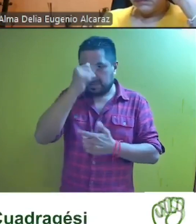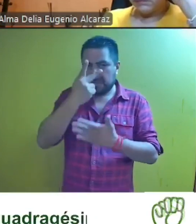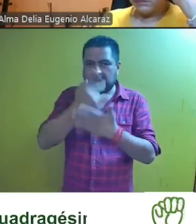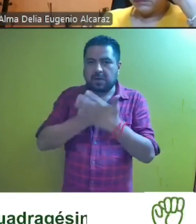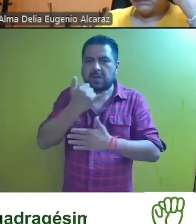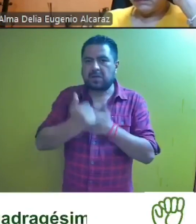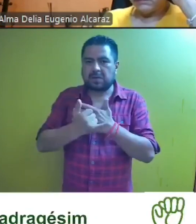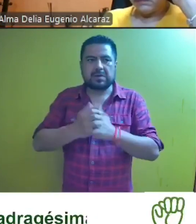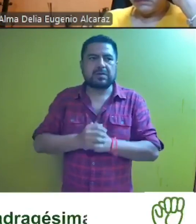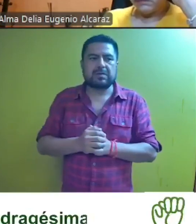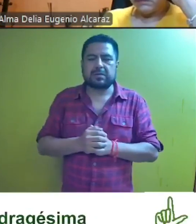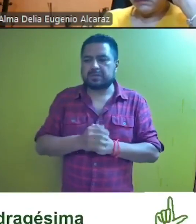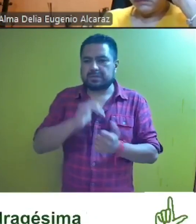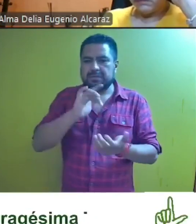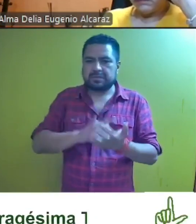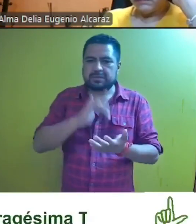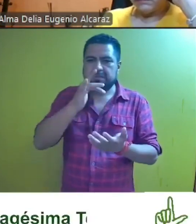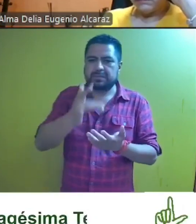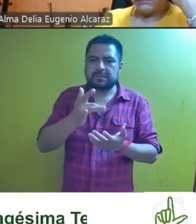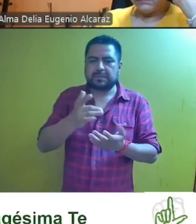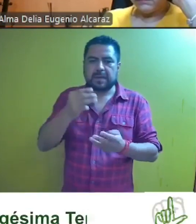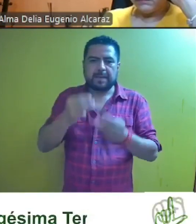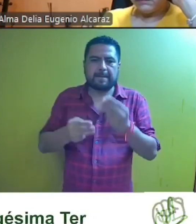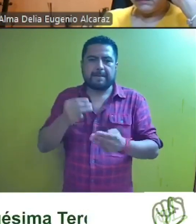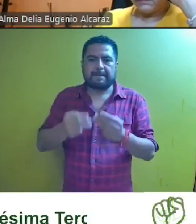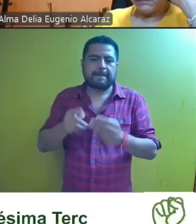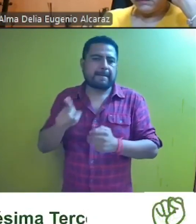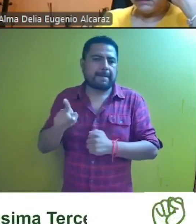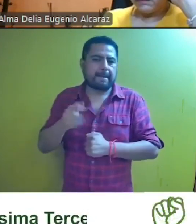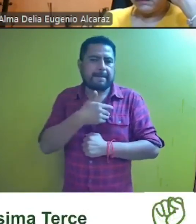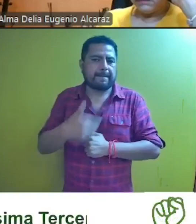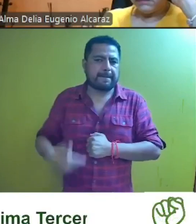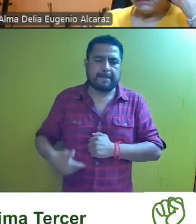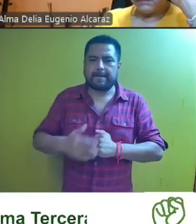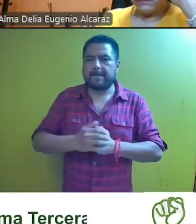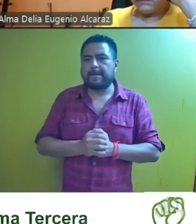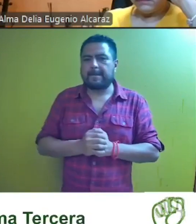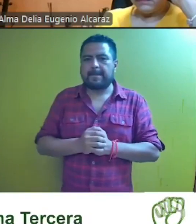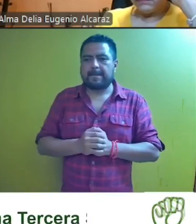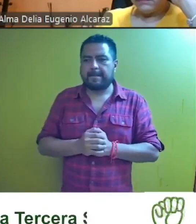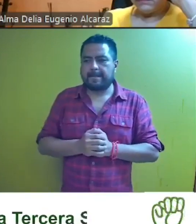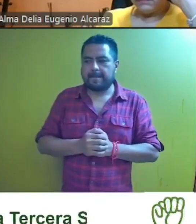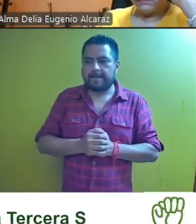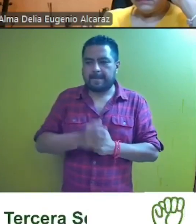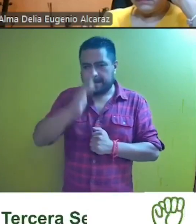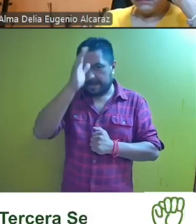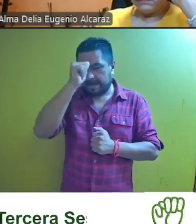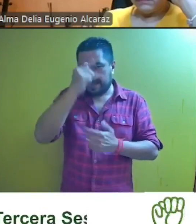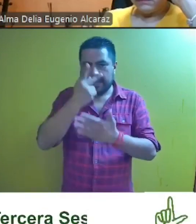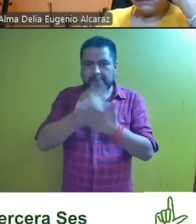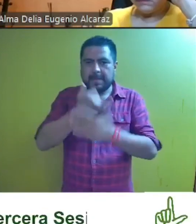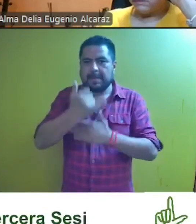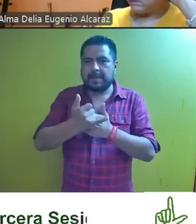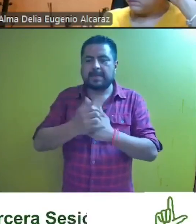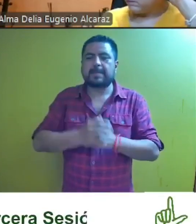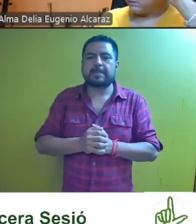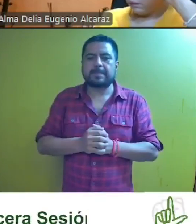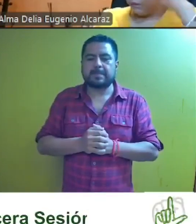proyecto gracias magistrada magistrada ponente a favor del proyecto